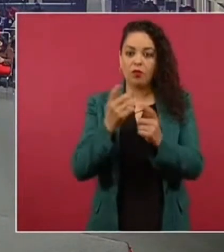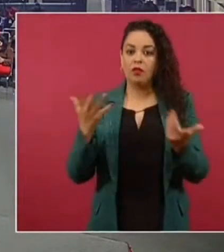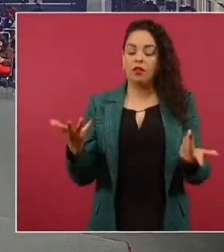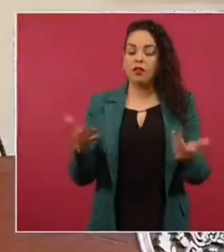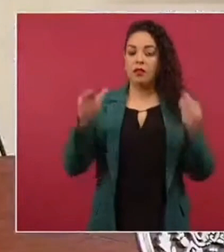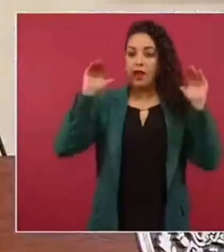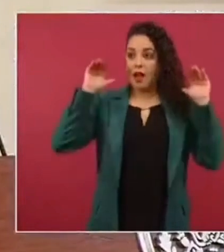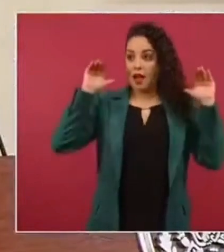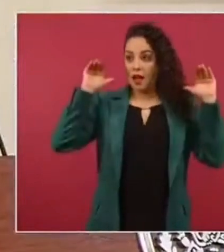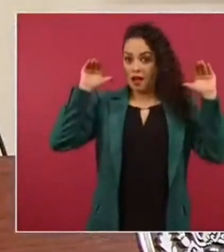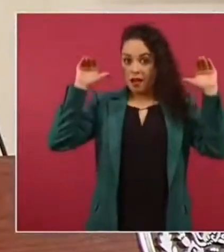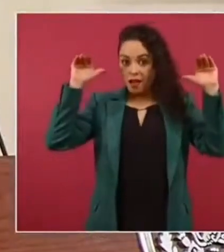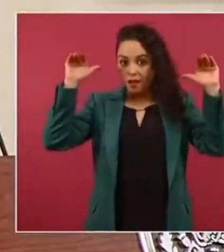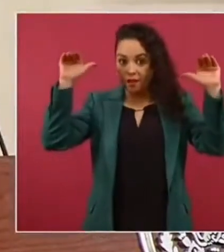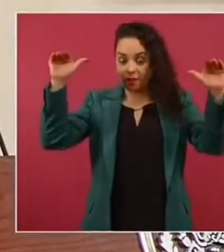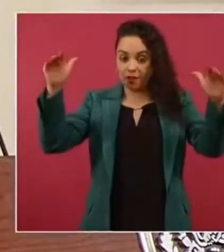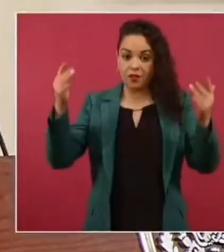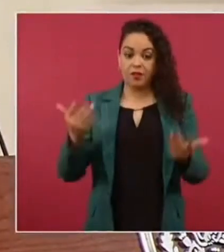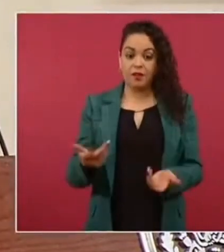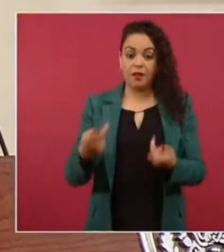los trabajadores.